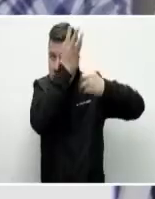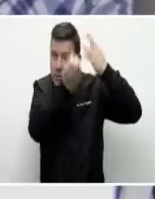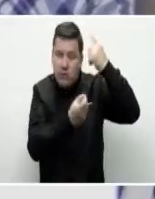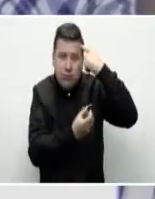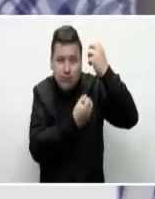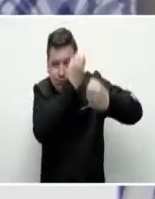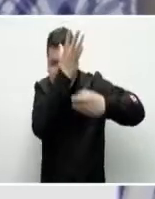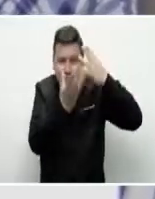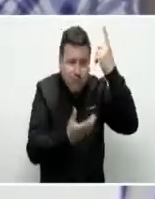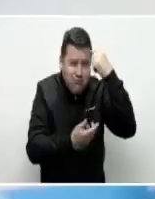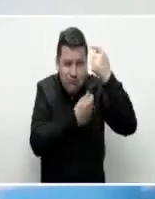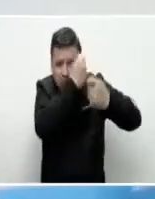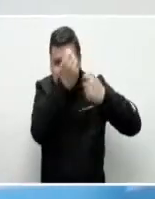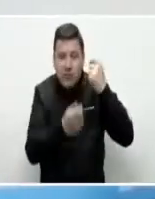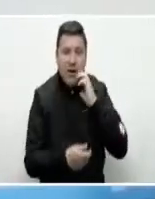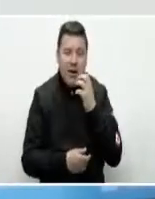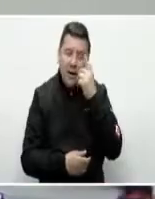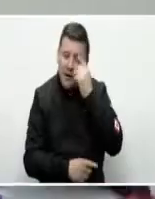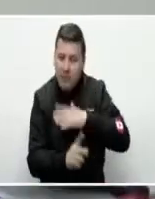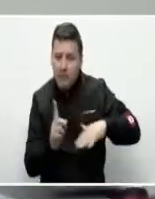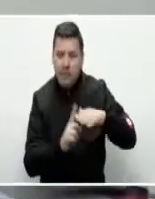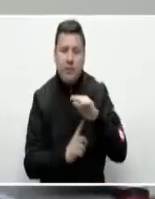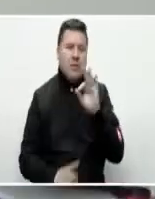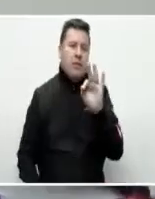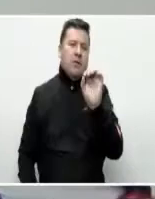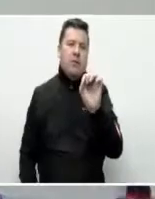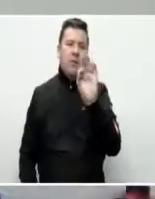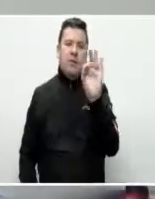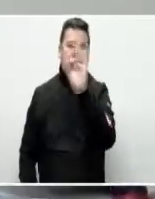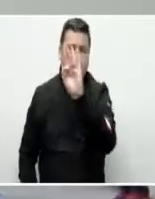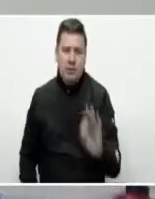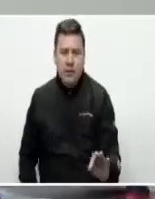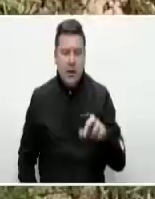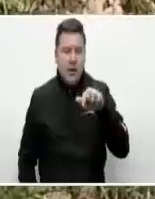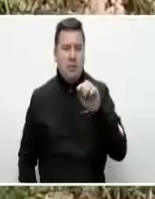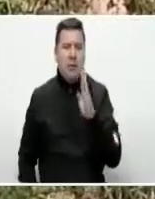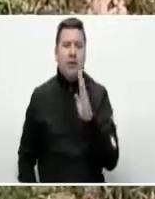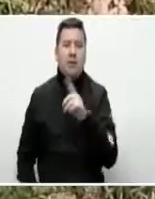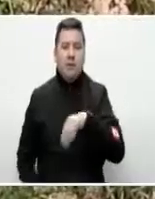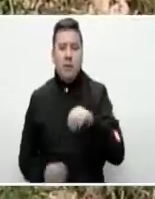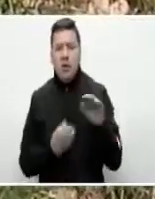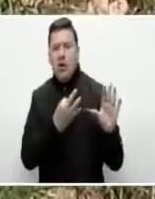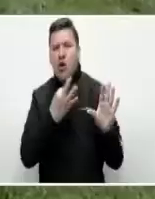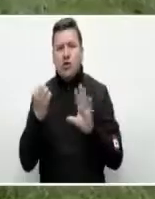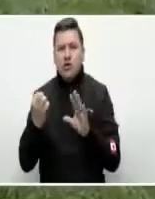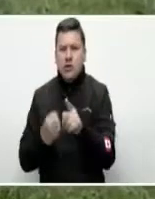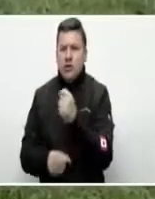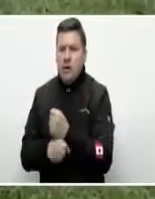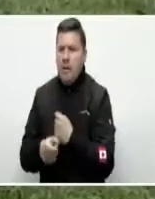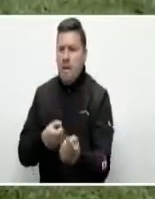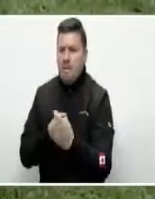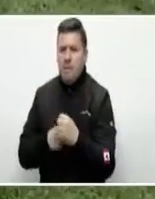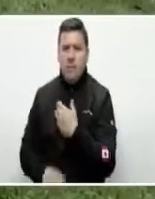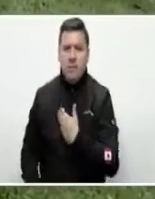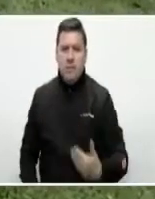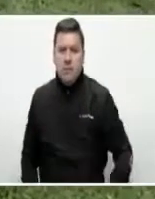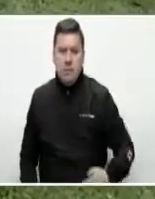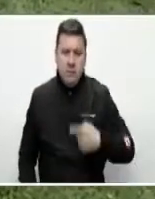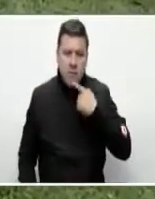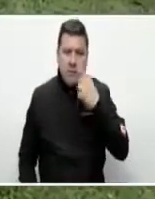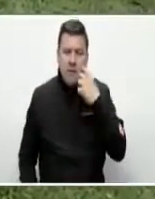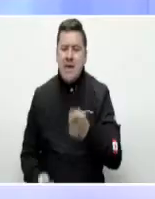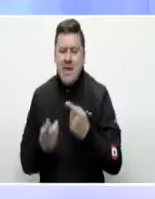económico que en este momento representa 3.3% del PIB, genera 800 y mil empleos, pero que el presidente Duque